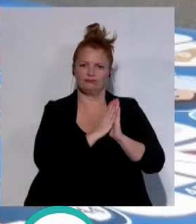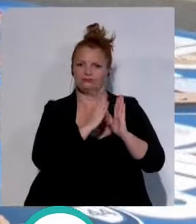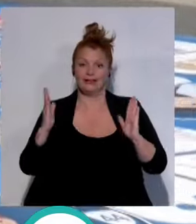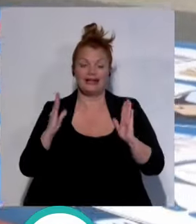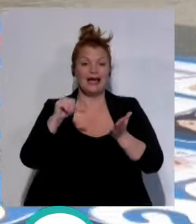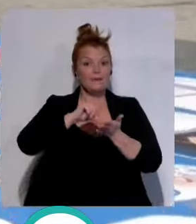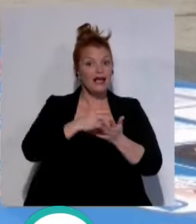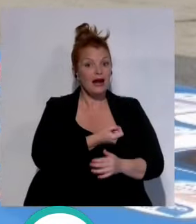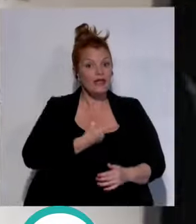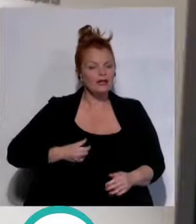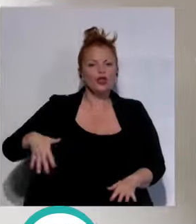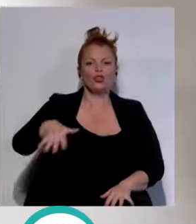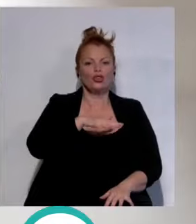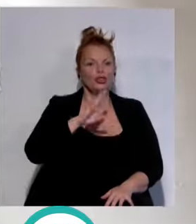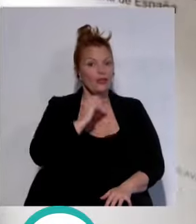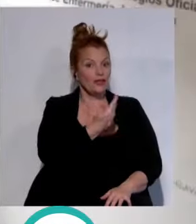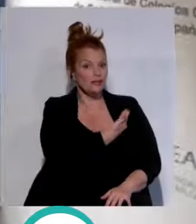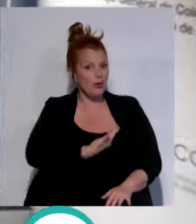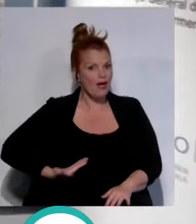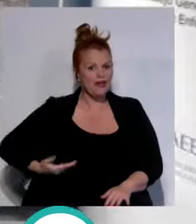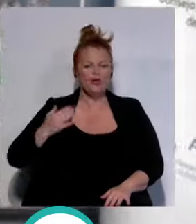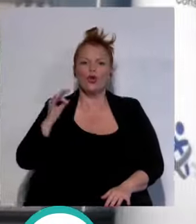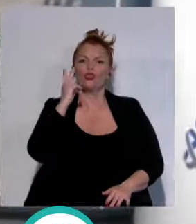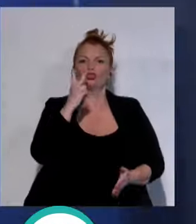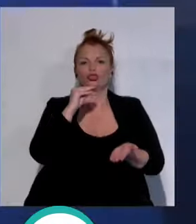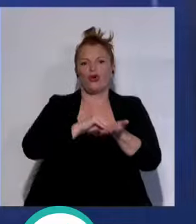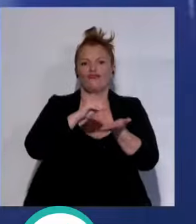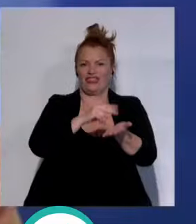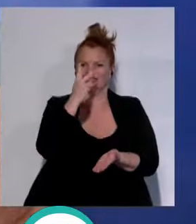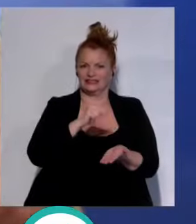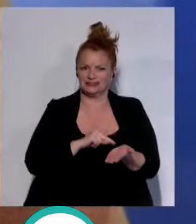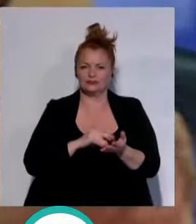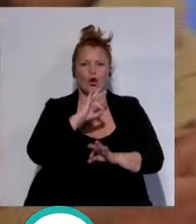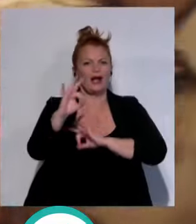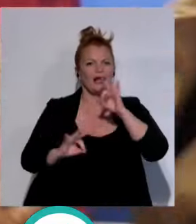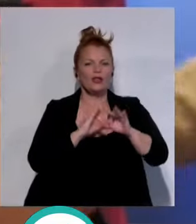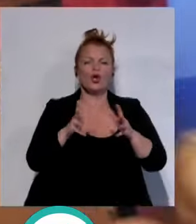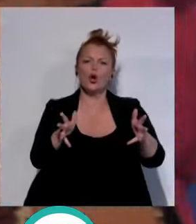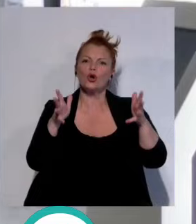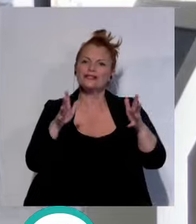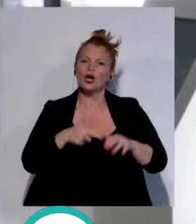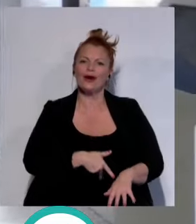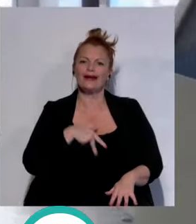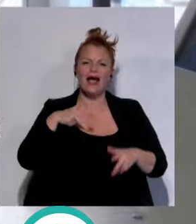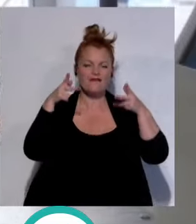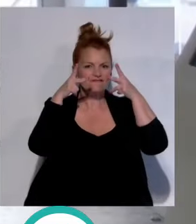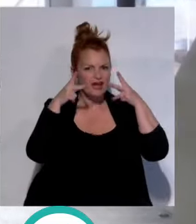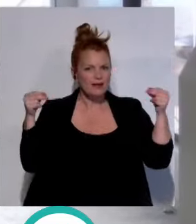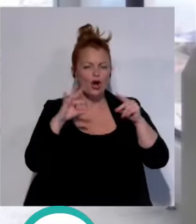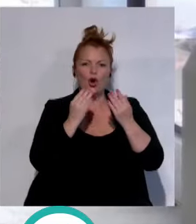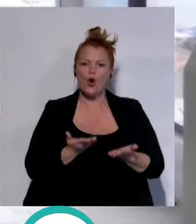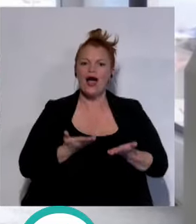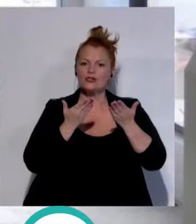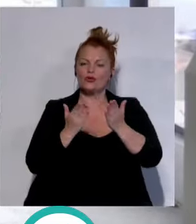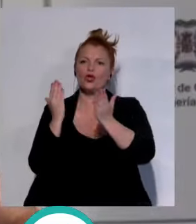gaditana se instalará en la plaza de San Juan de Dios durante dos jornadas organizado por el Consejo General de Enfermería con la ayuda